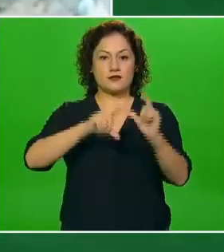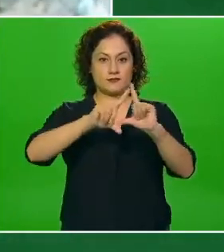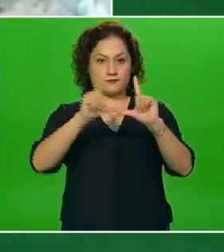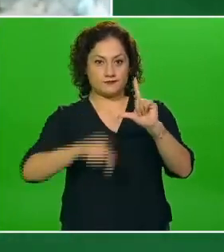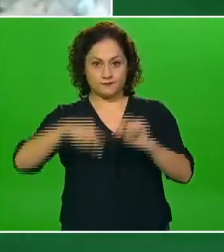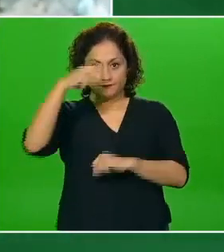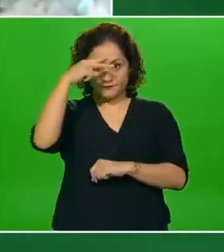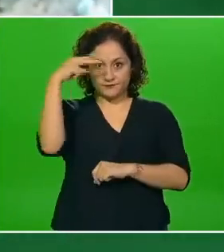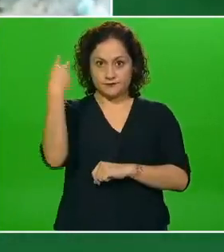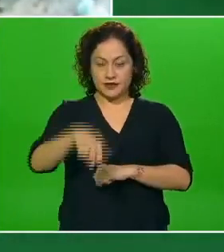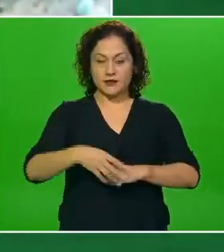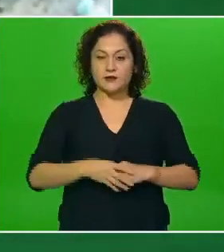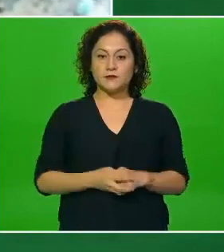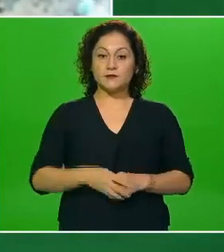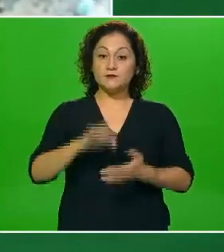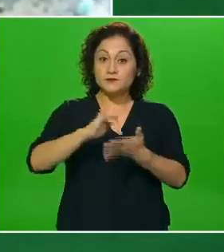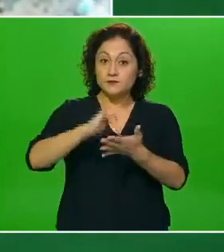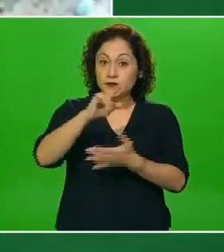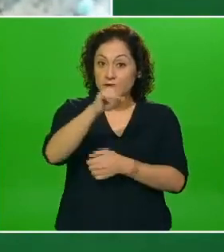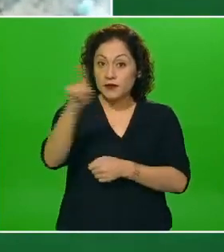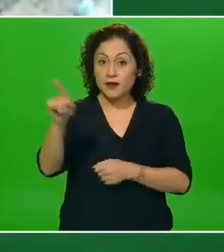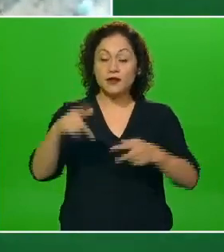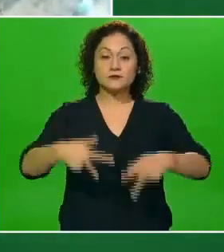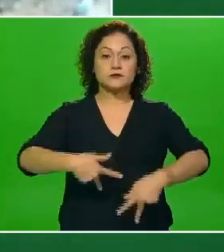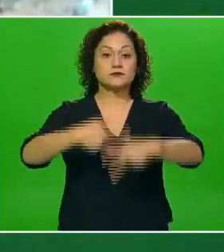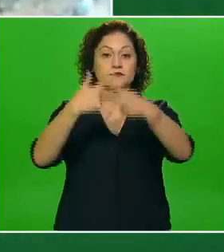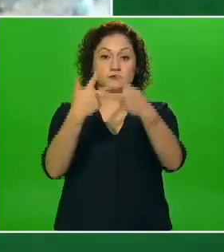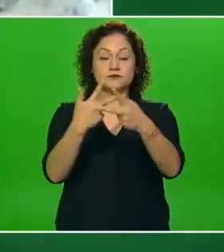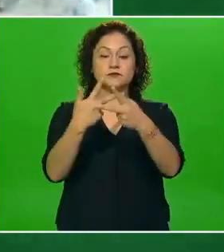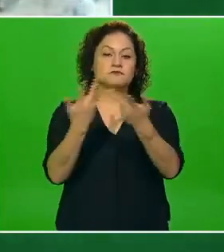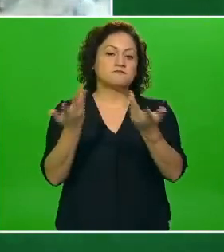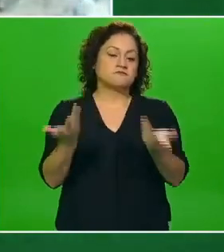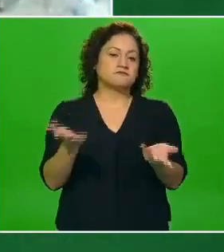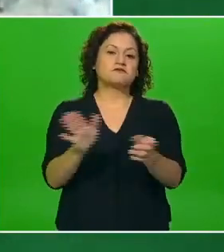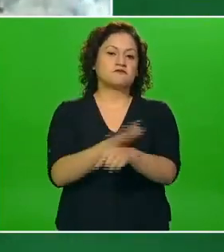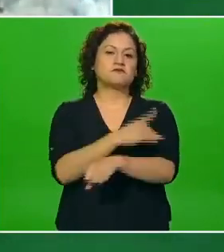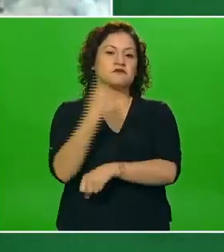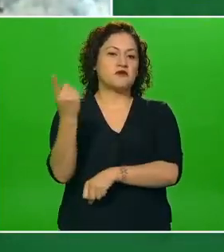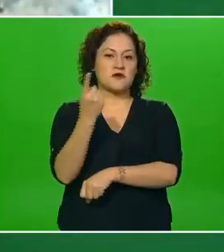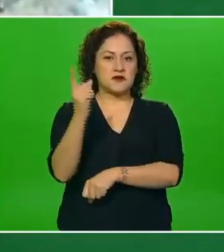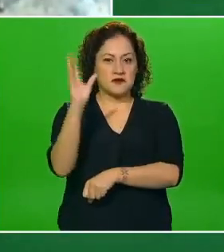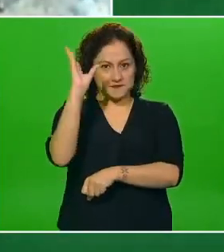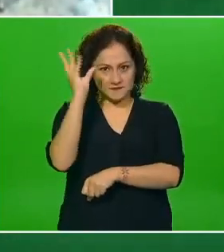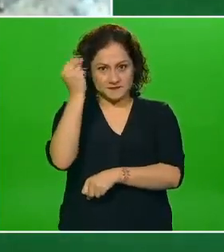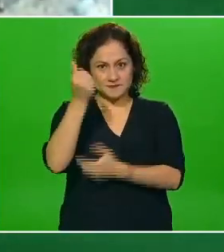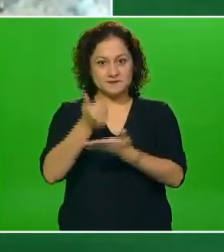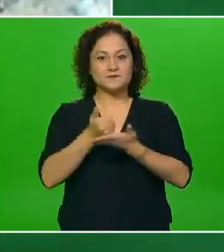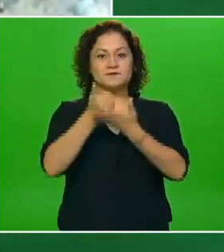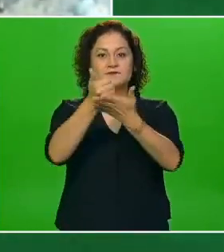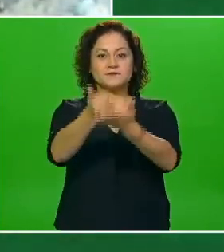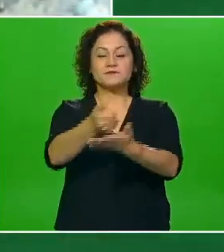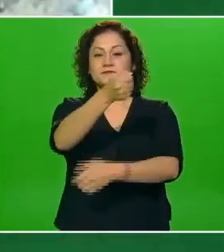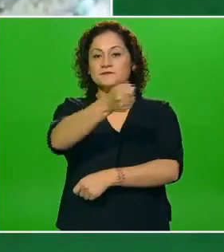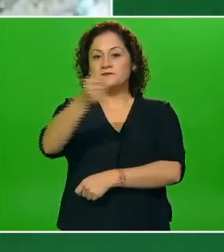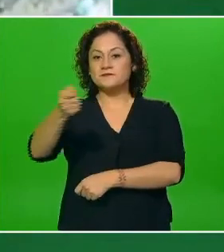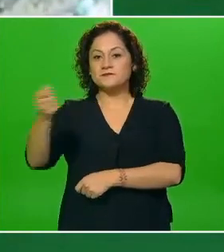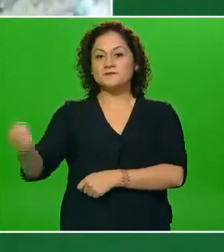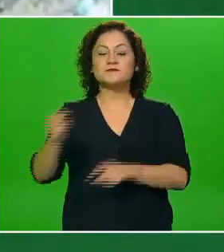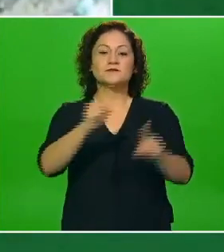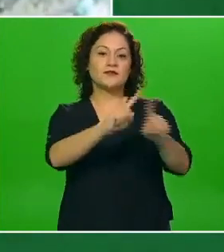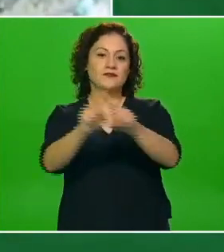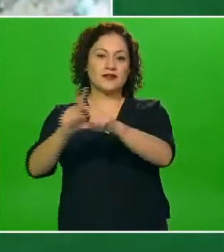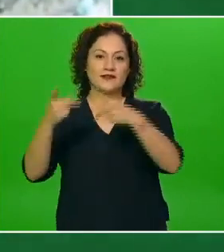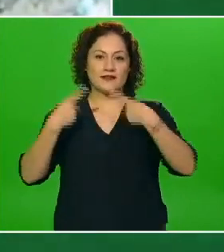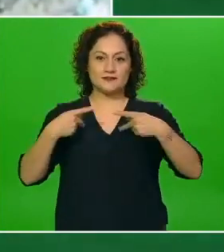. . . . . . . . . . . . . . . . . . . cordialmente a todos los televidentes en este